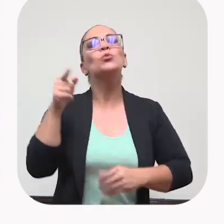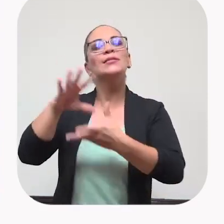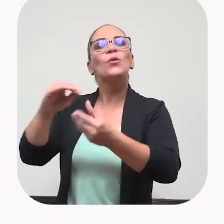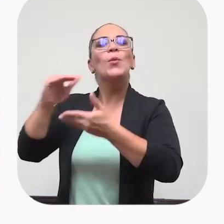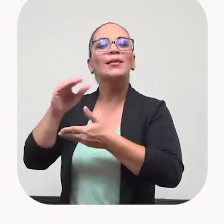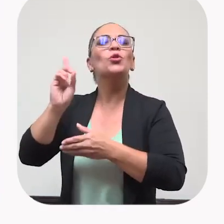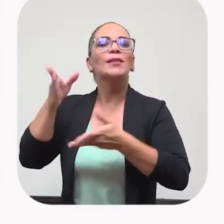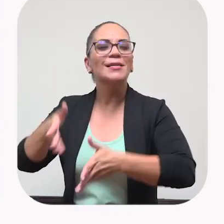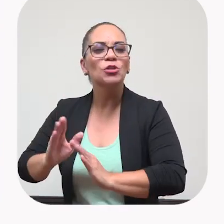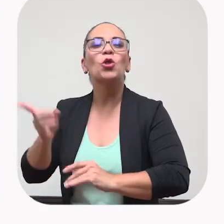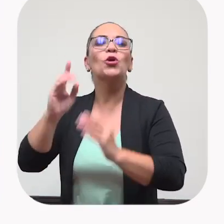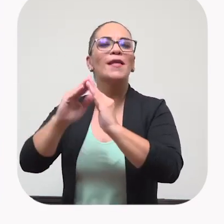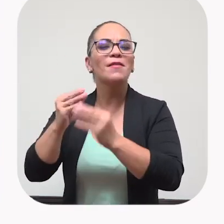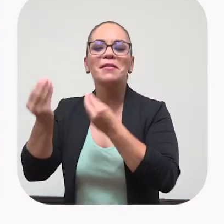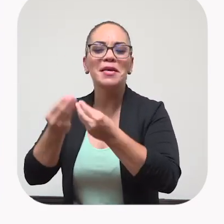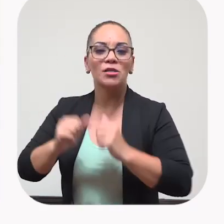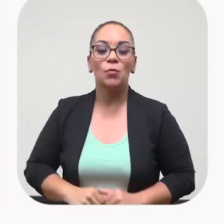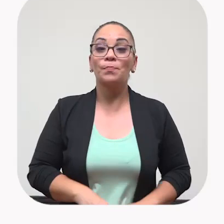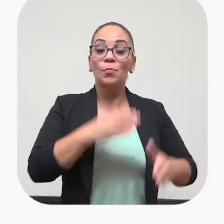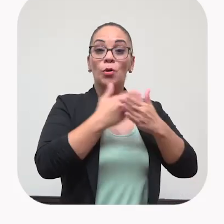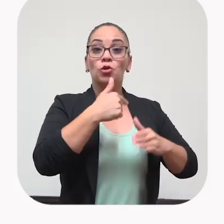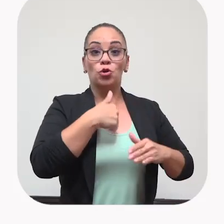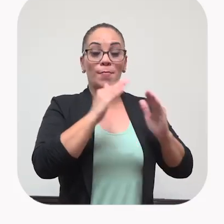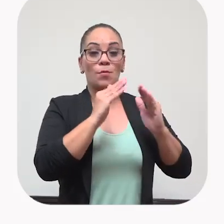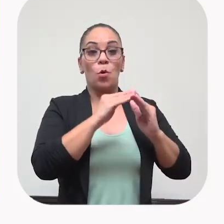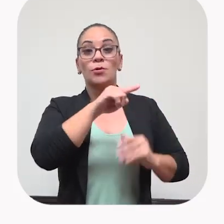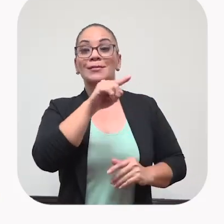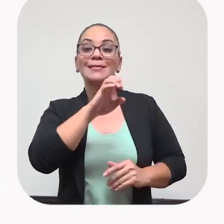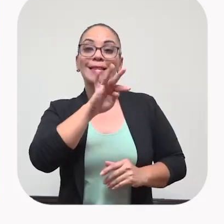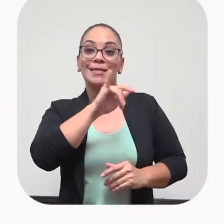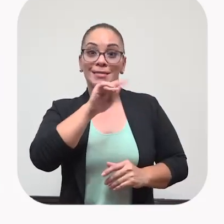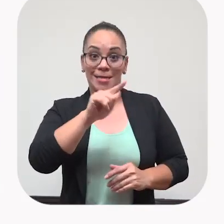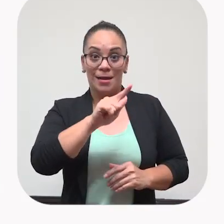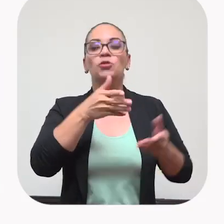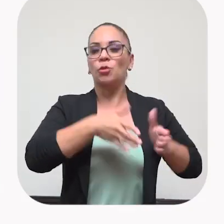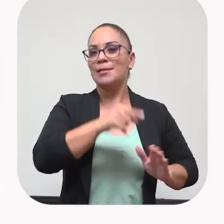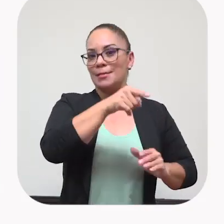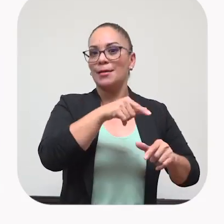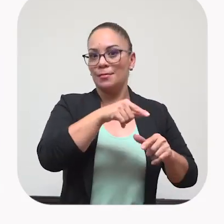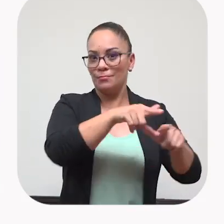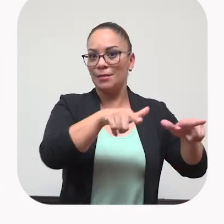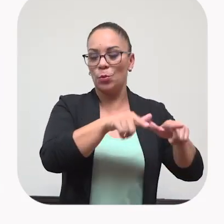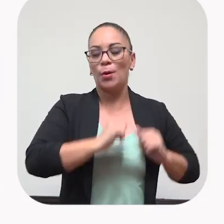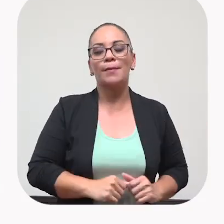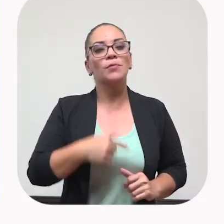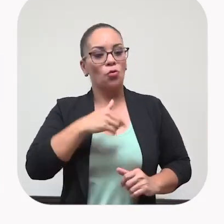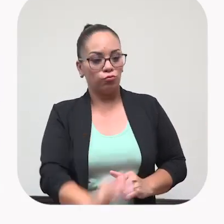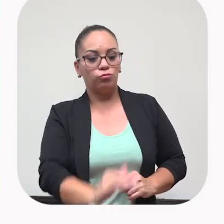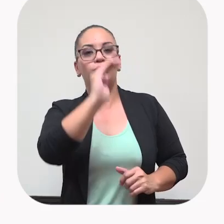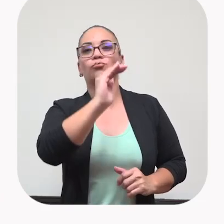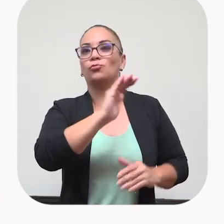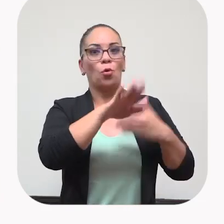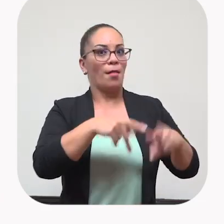Cuéntenos usted dónde viene, dónde vive y qué hizo. Bueno, yo vivo en Setillal. Nací en Setillal, ¿verdad? Me